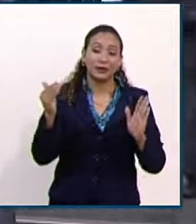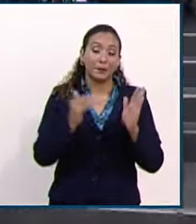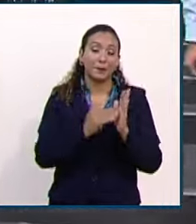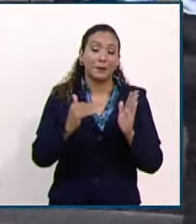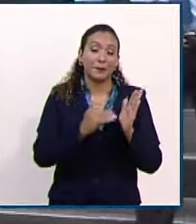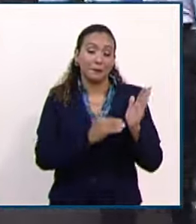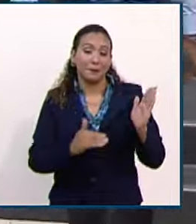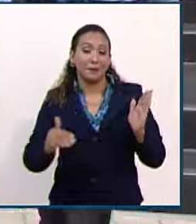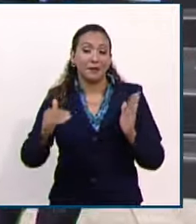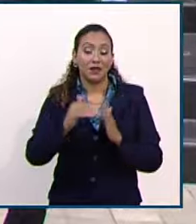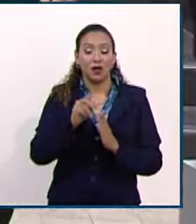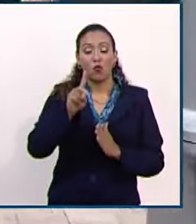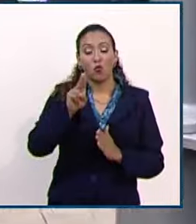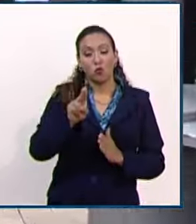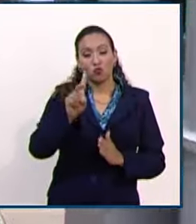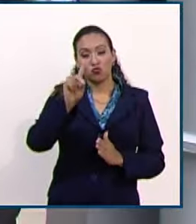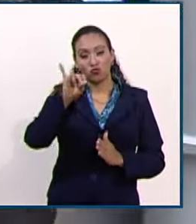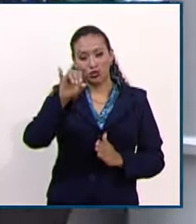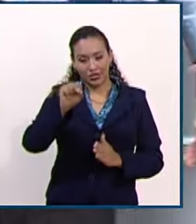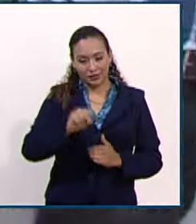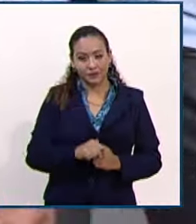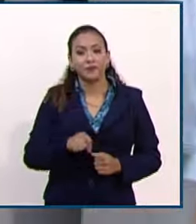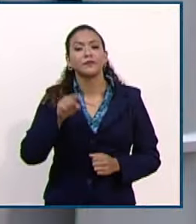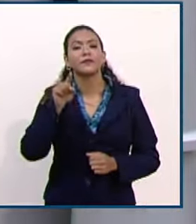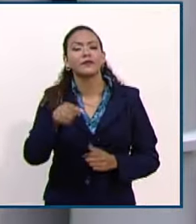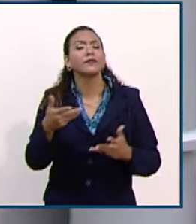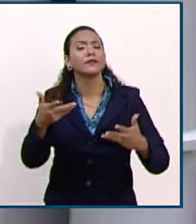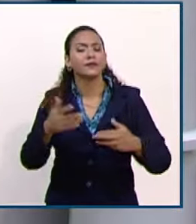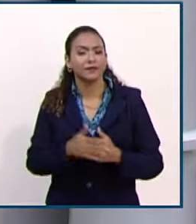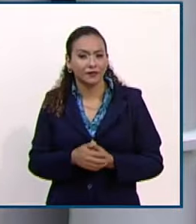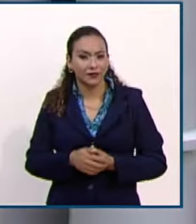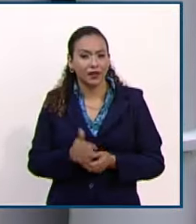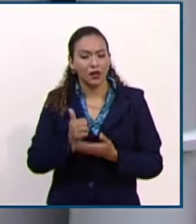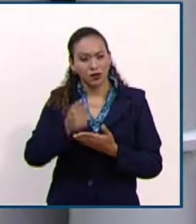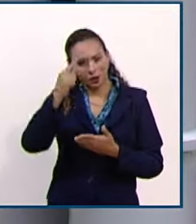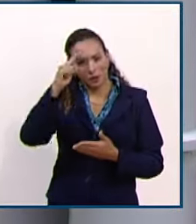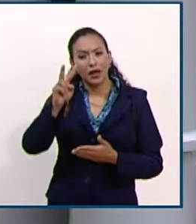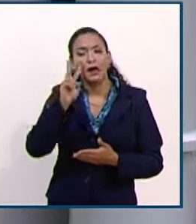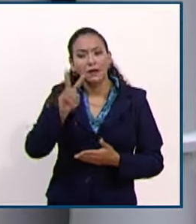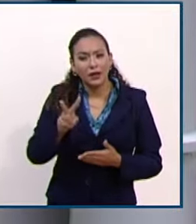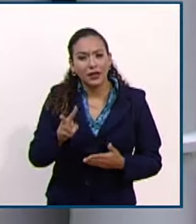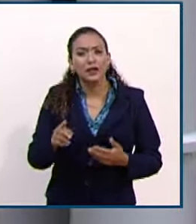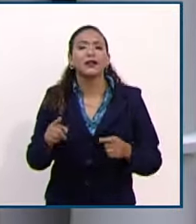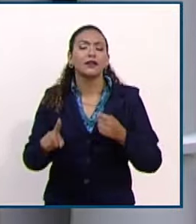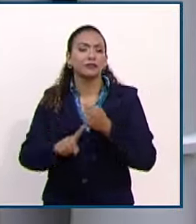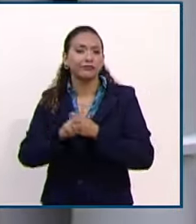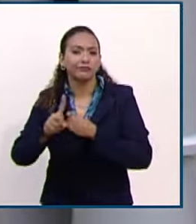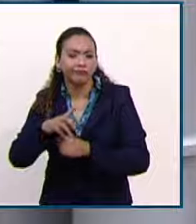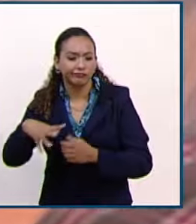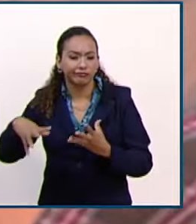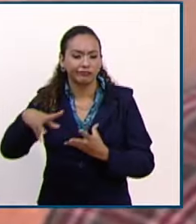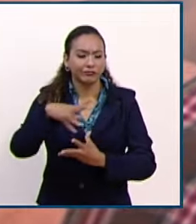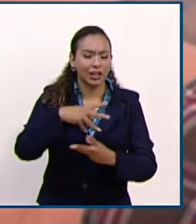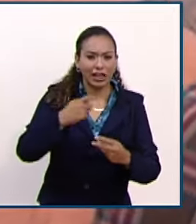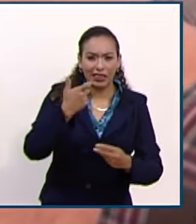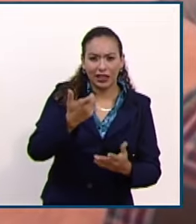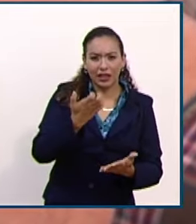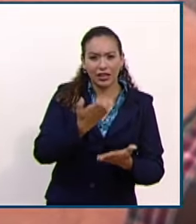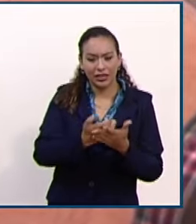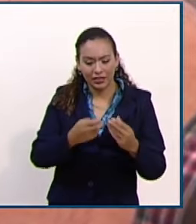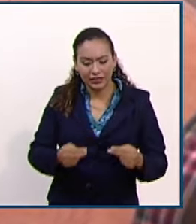millones de UDIS. El IFECOM contribuye a contrarrestar los efectos adversos de la insolvencia